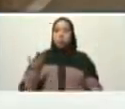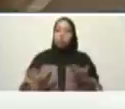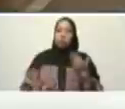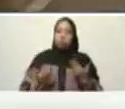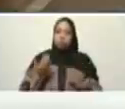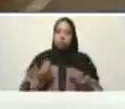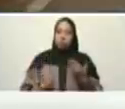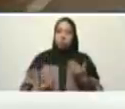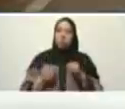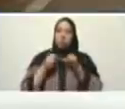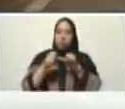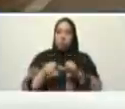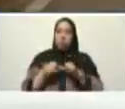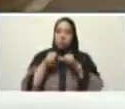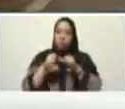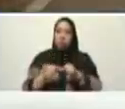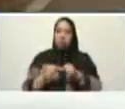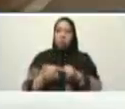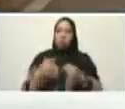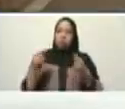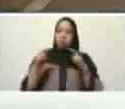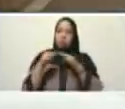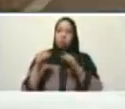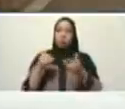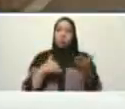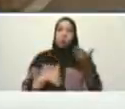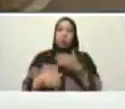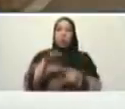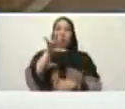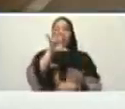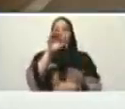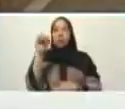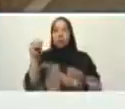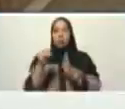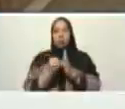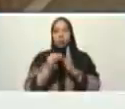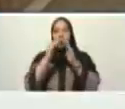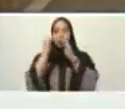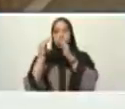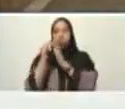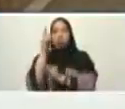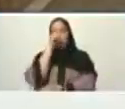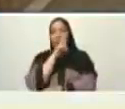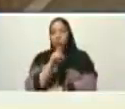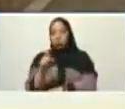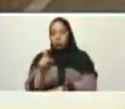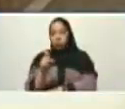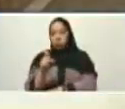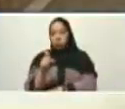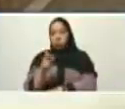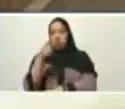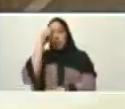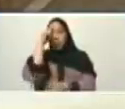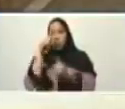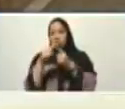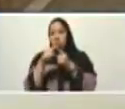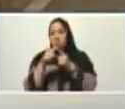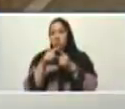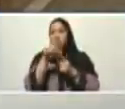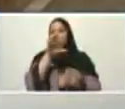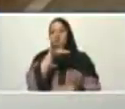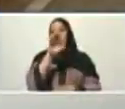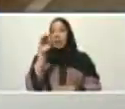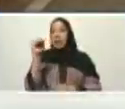manteniendo las metas de 500 mil viviendas por año manteniendo la meta de las